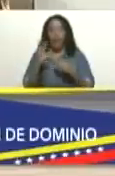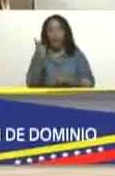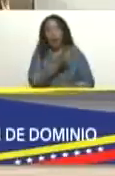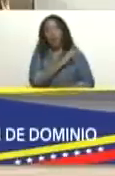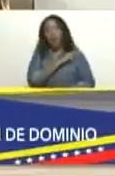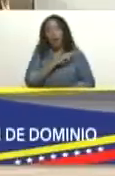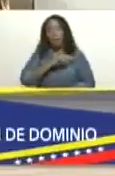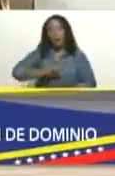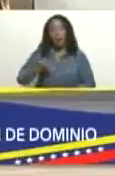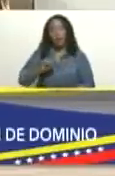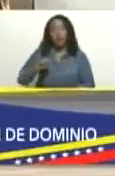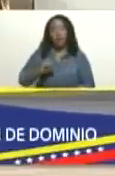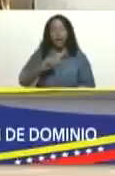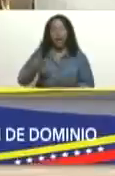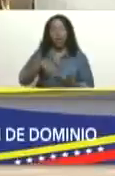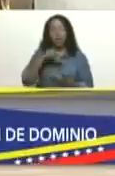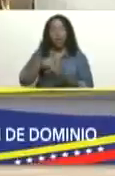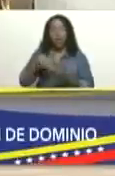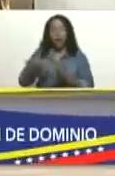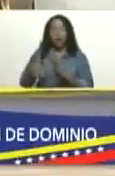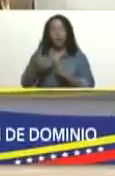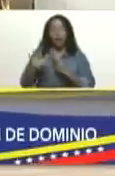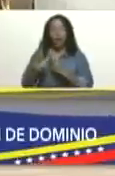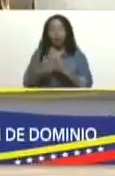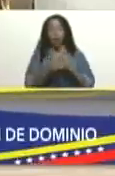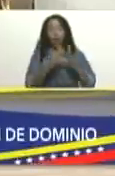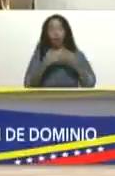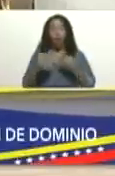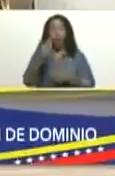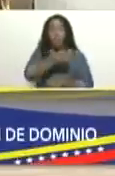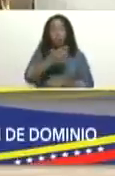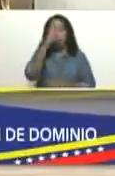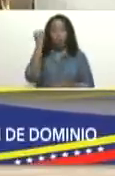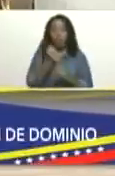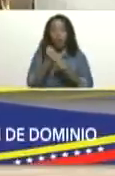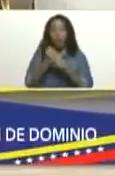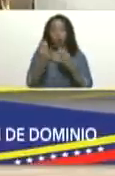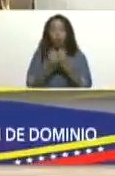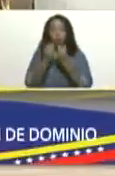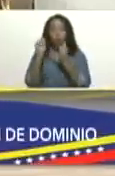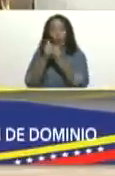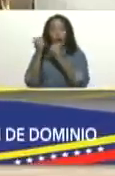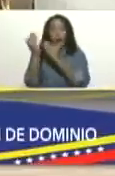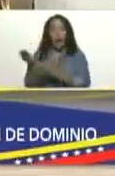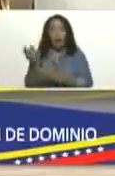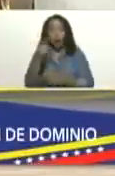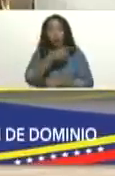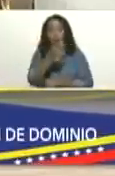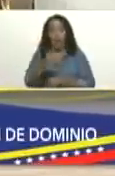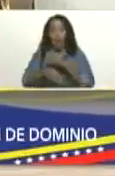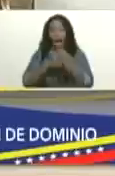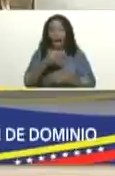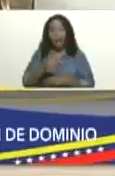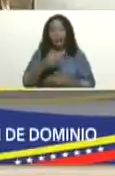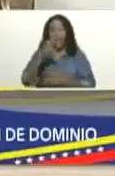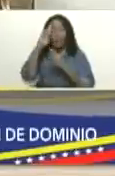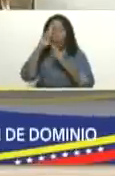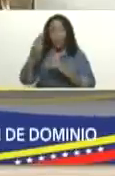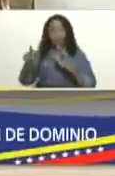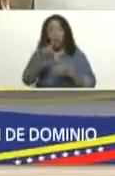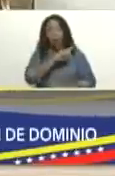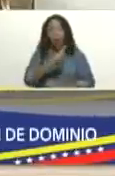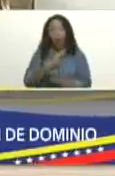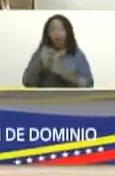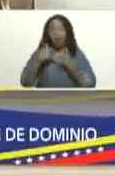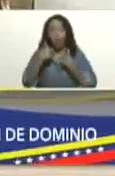de la policía nacional anticorrupción y a todos sus funcionarios y ustedes me hacen cumplir esa orden señora vicepresidenta